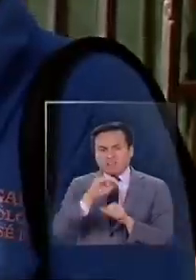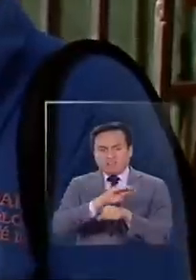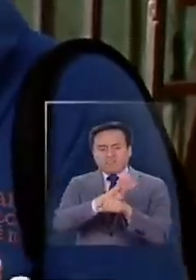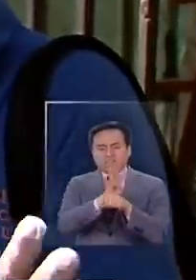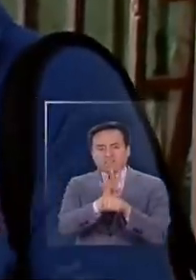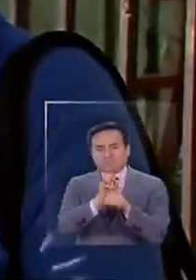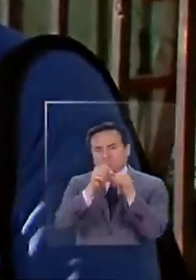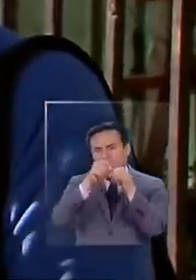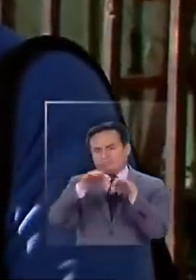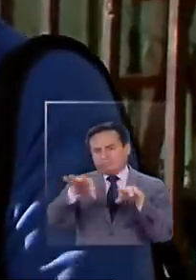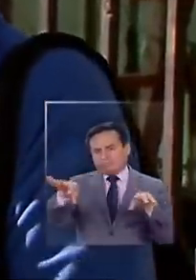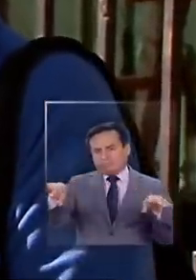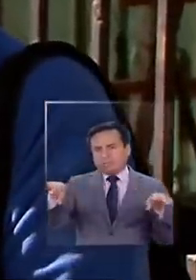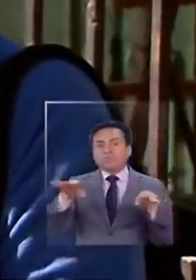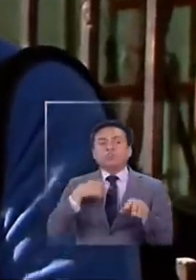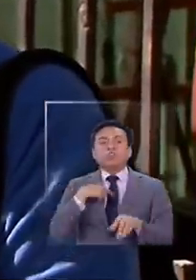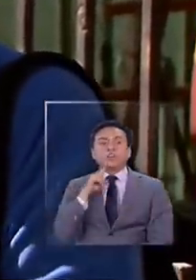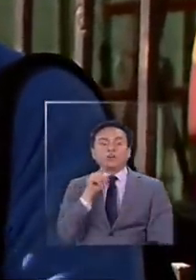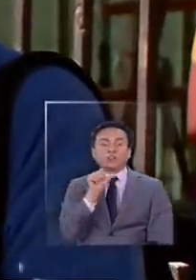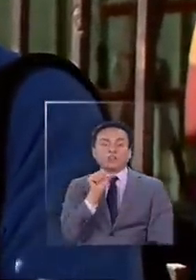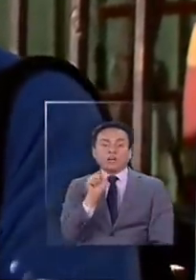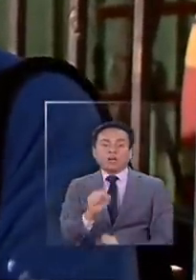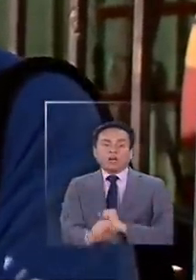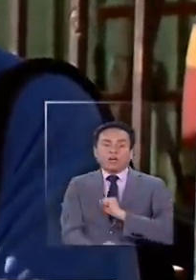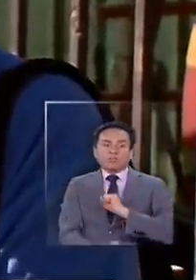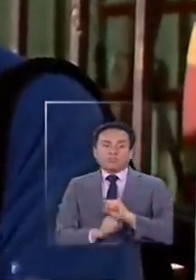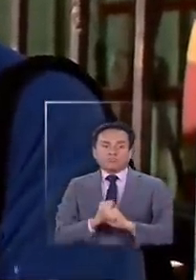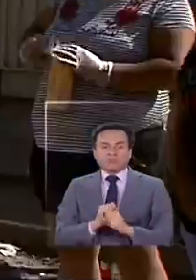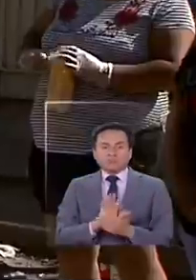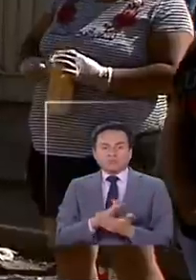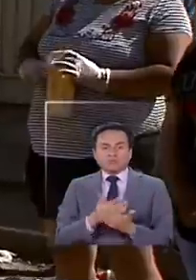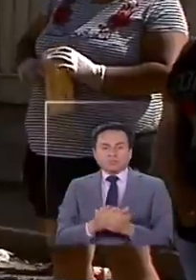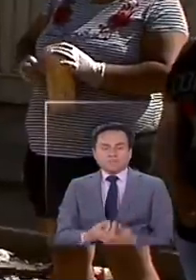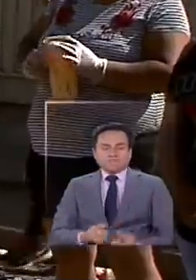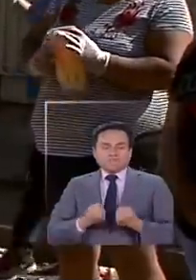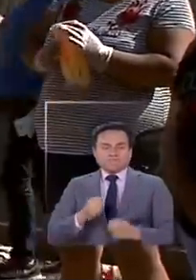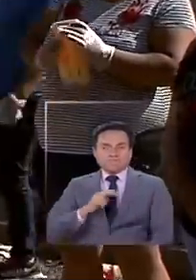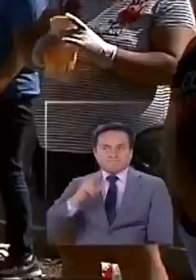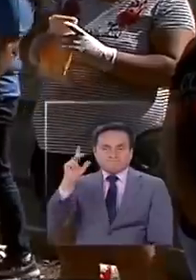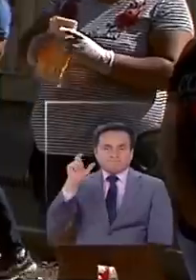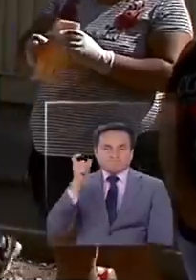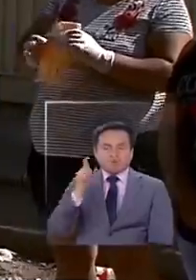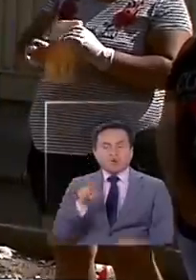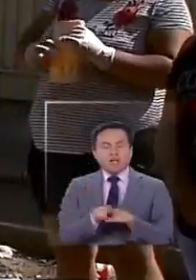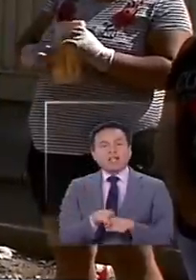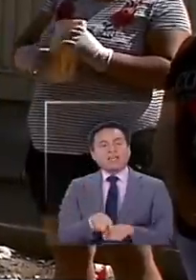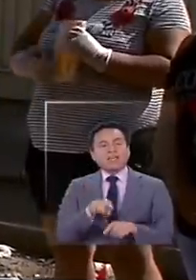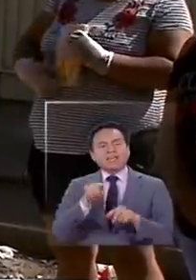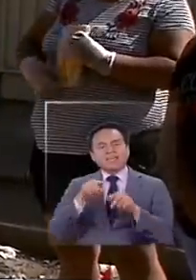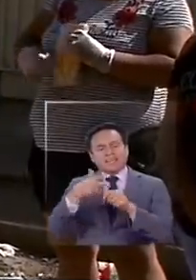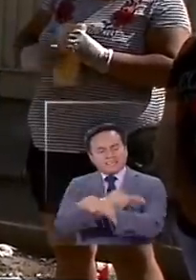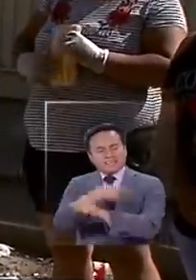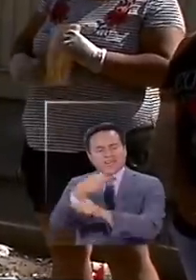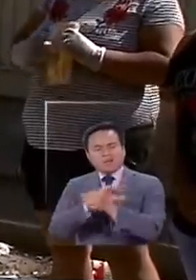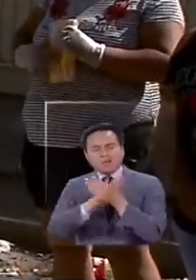es para arramar, porque yo tengo 60 años, gracias a Dios estoy sana. Pedimos que se le haga un examen a toda la gente que tuvo contacto